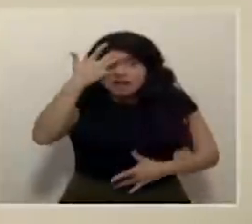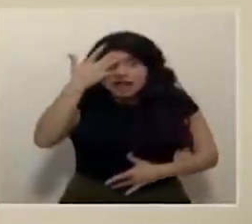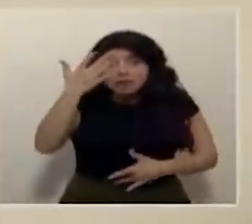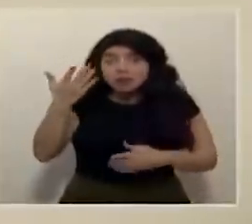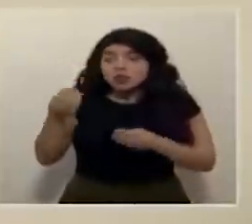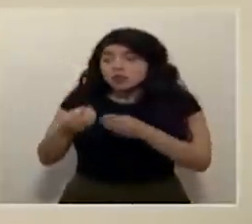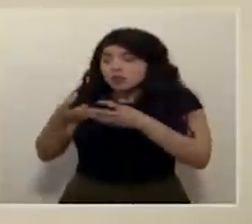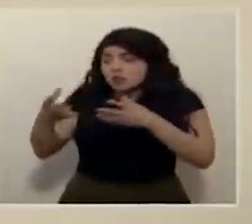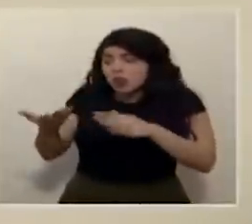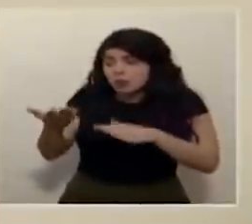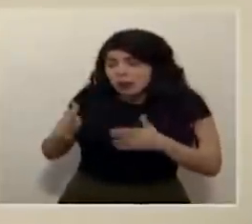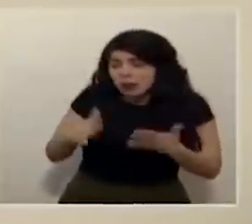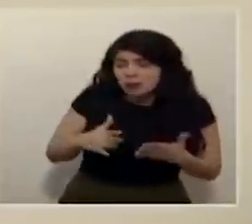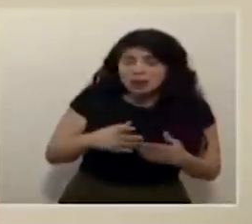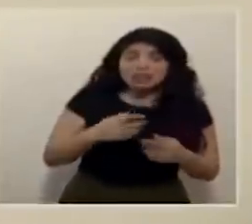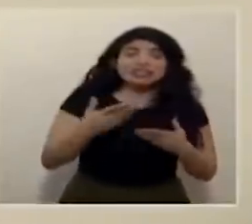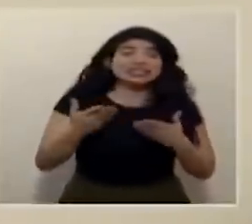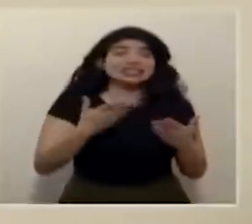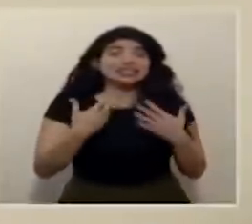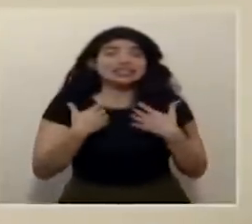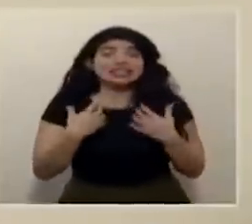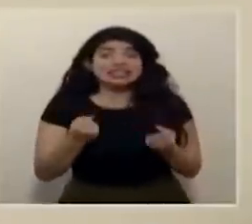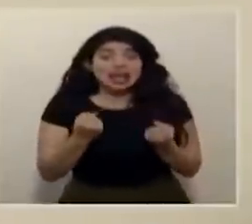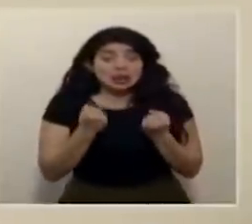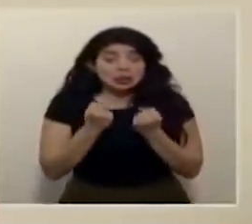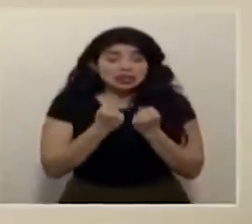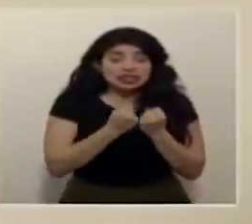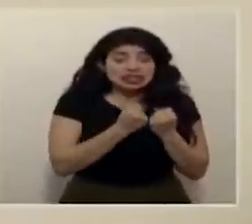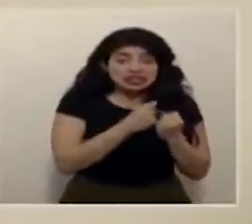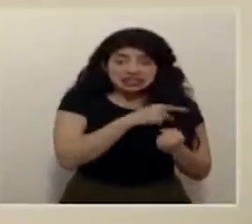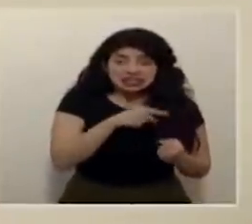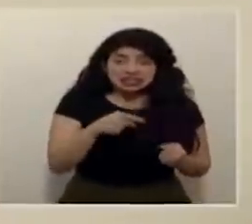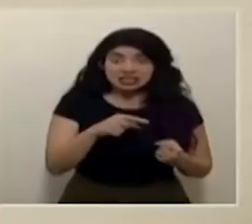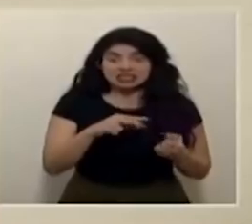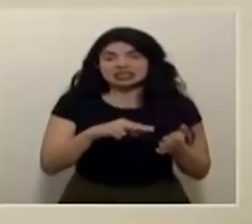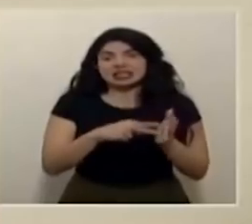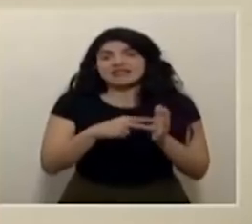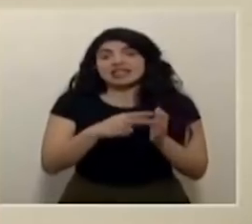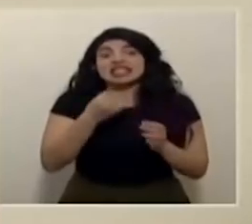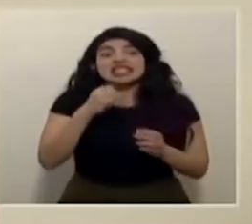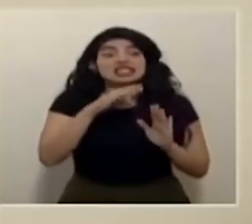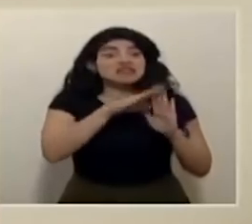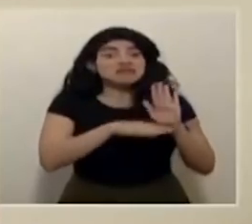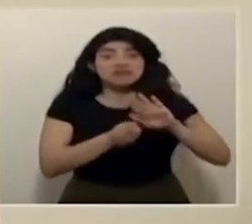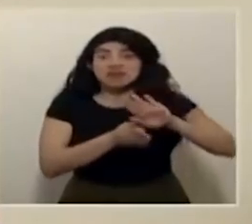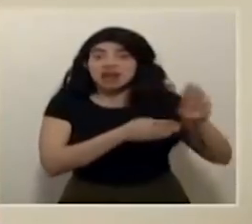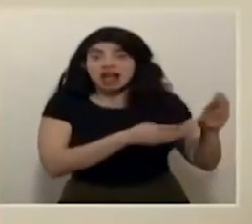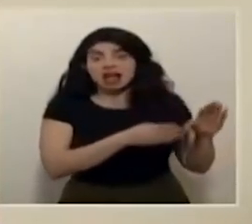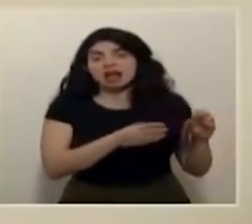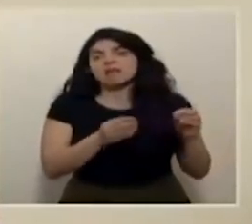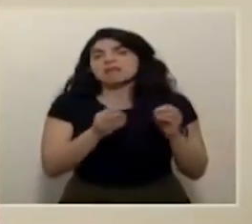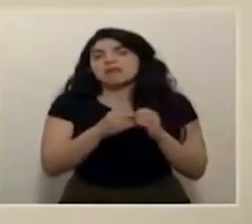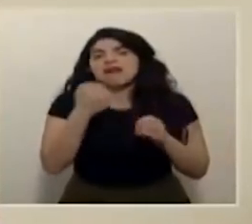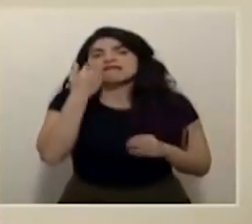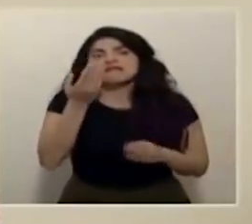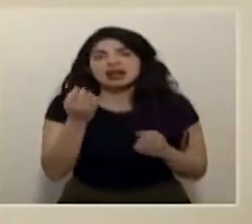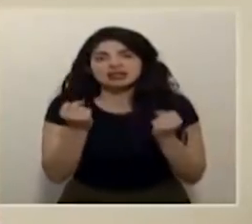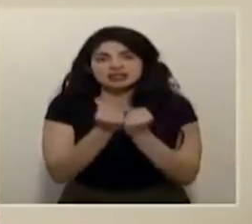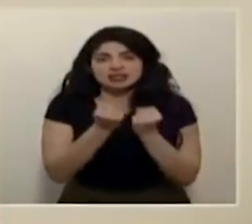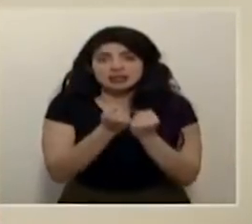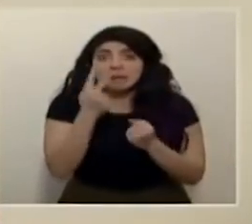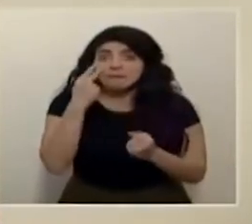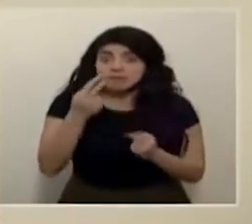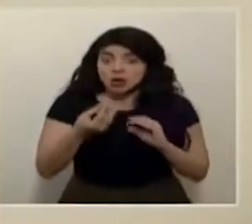de fallecidos y de colapso del servicio de salud estaría más cerca que nunca vean que los datos van